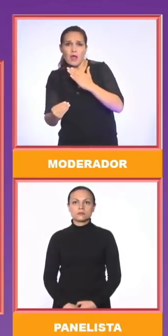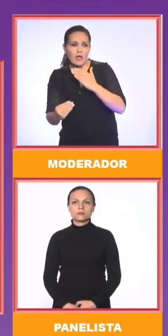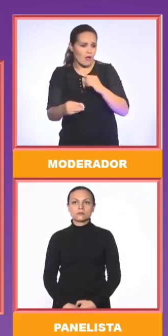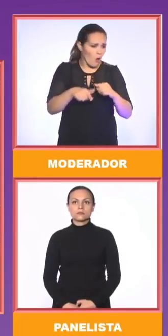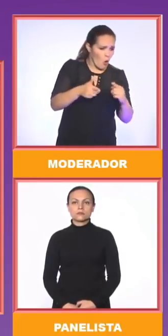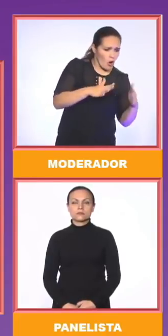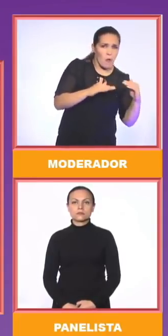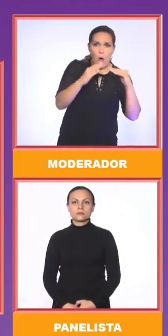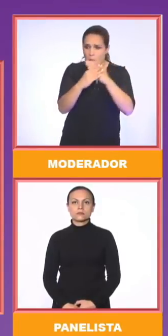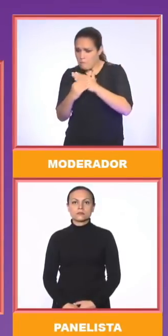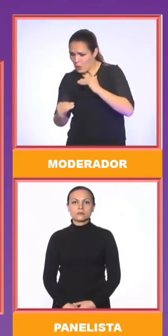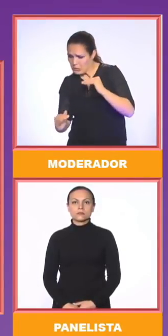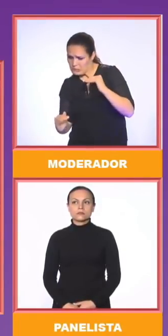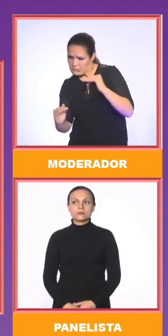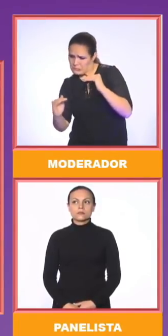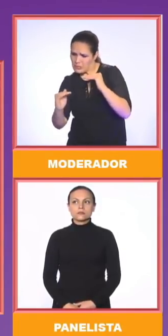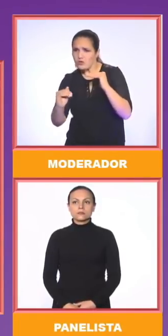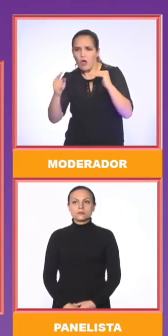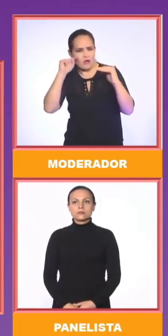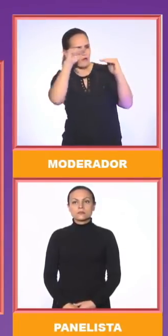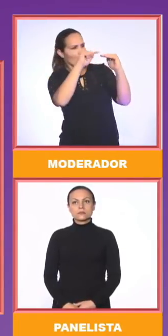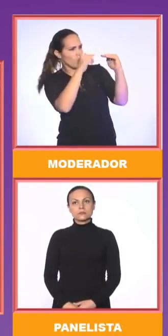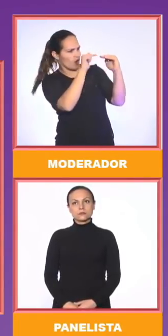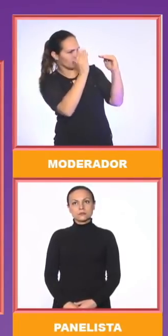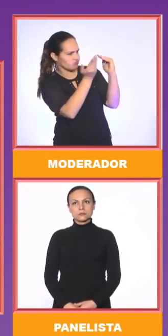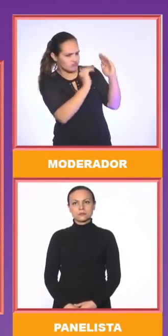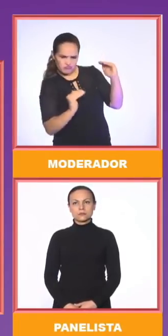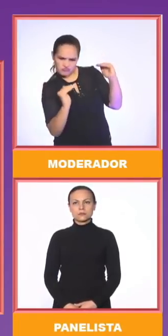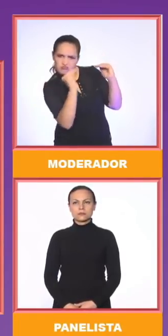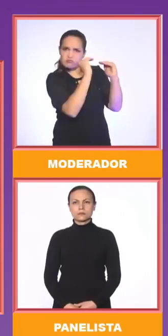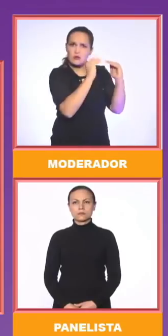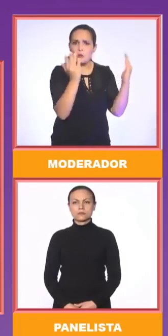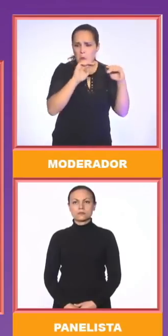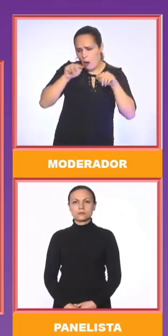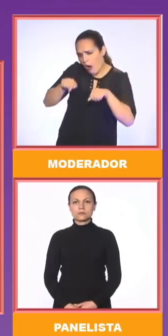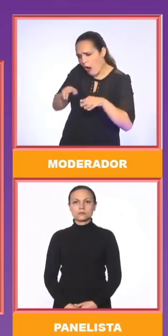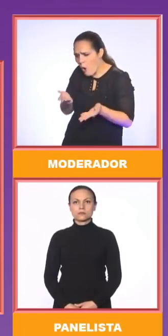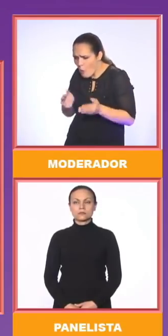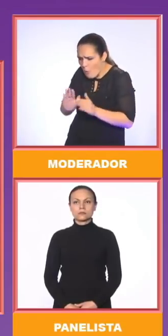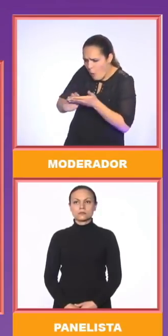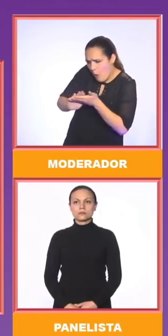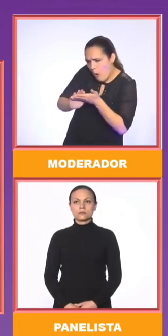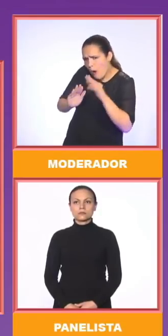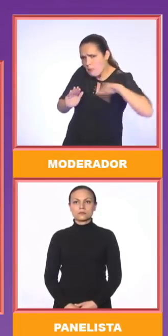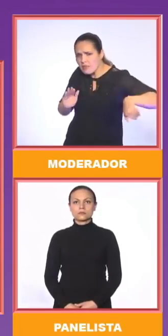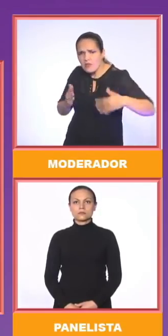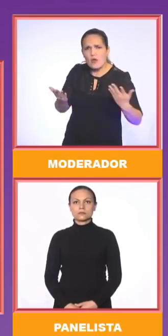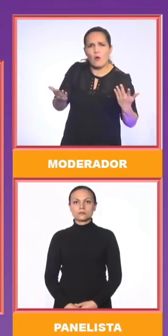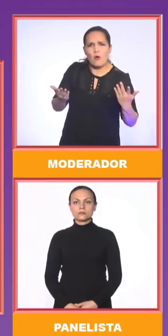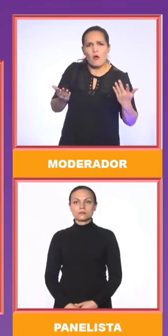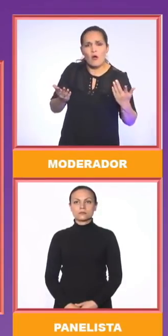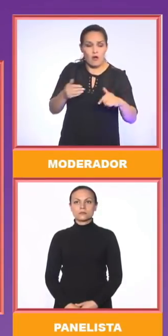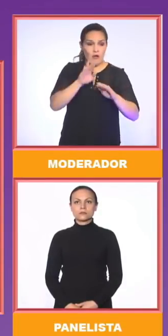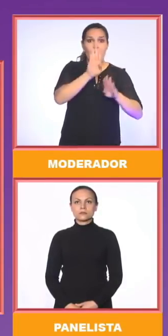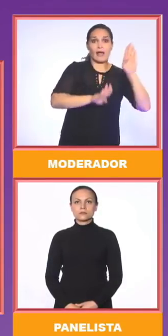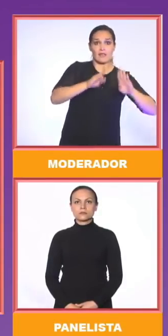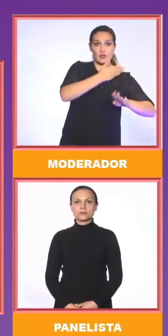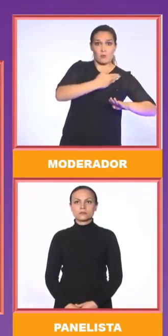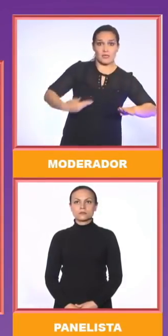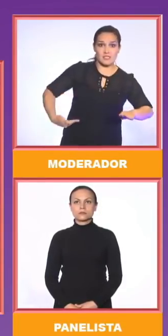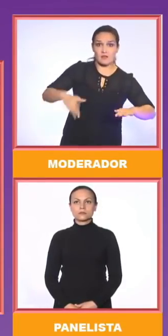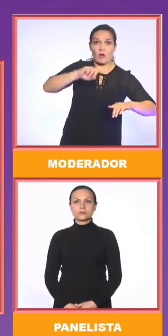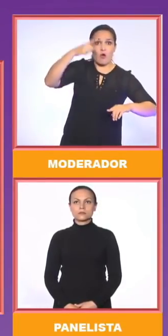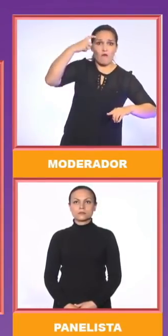Cuando el tema de la educación muchas veces, todos los políticos lo plantean como una prioridad y lo están haciendo los candidatos presidenciales.